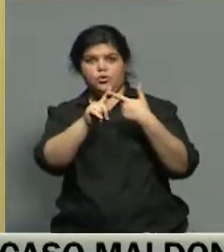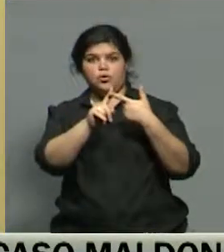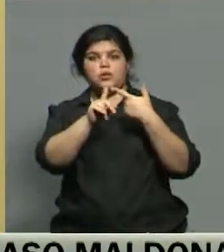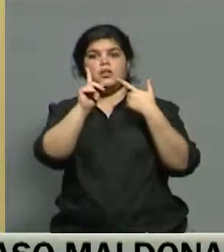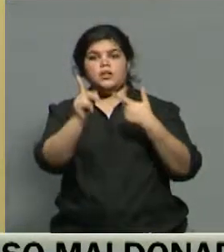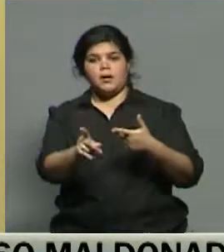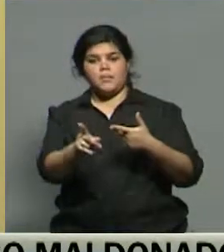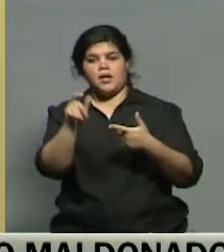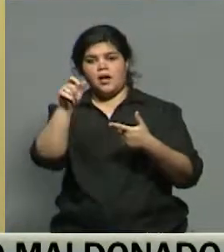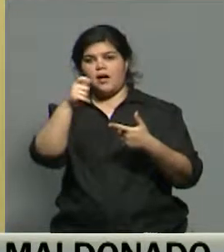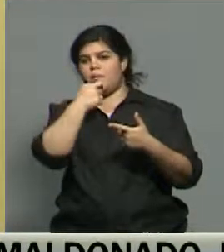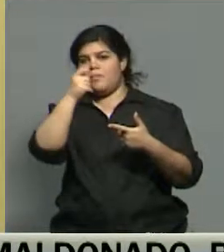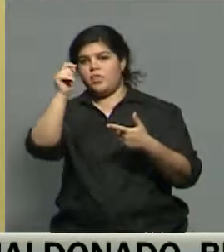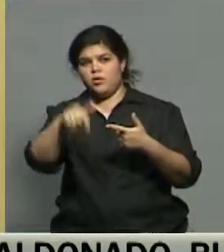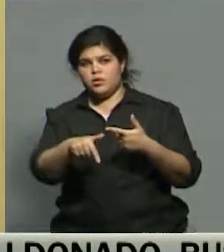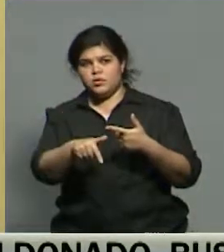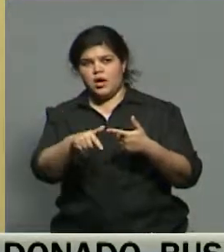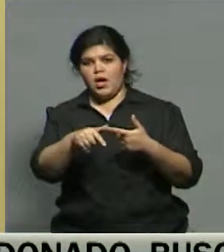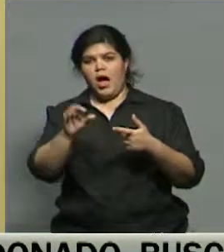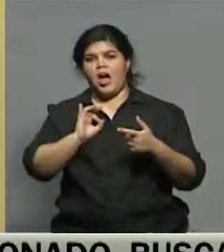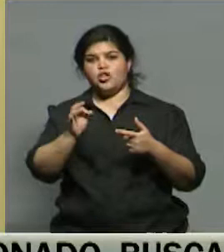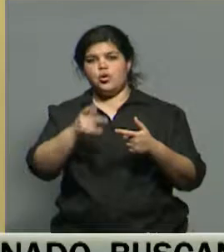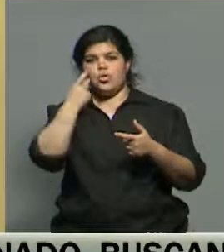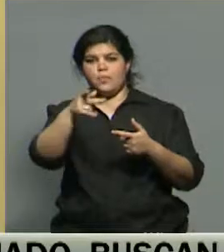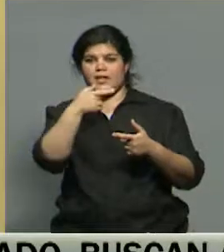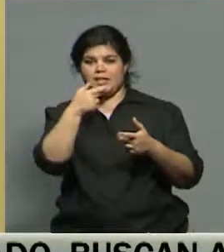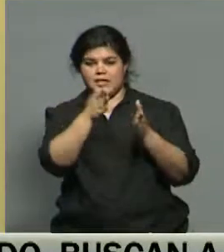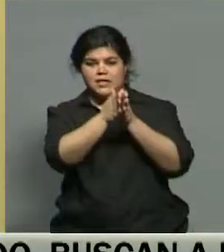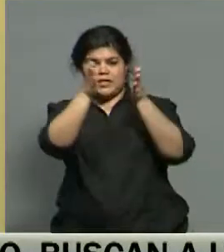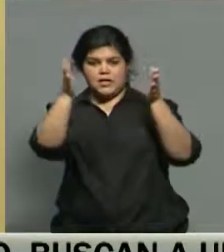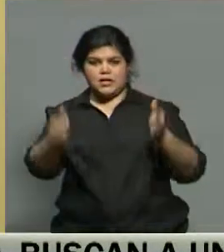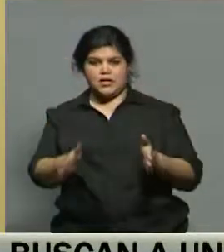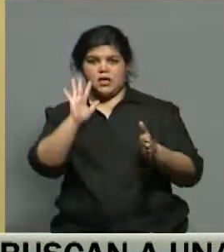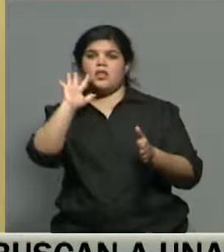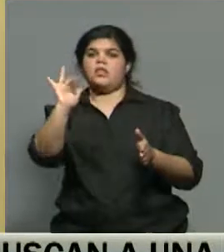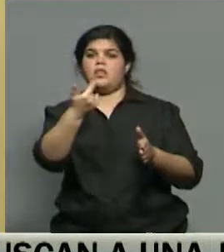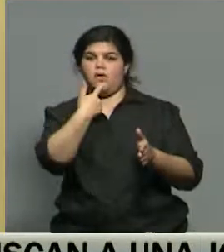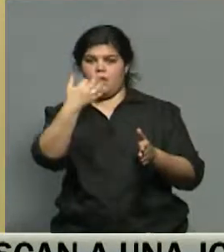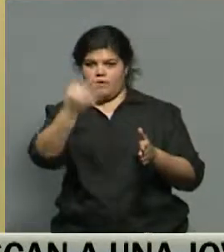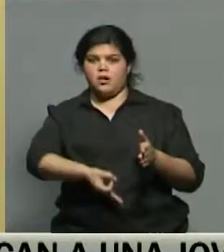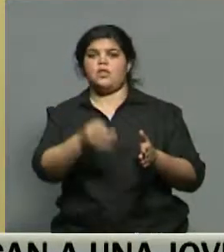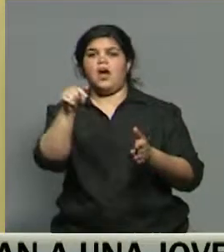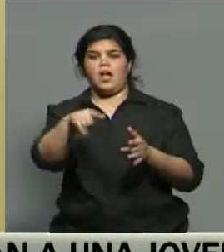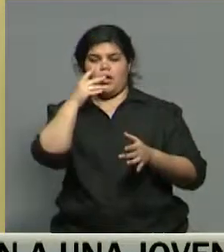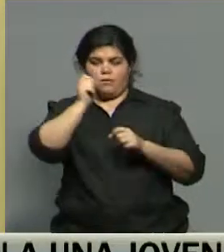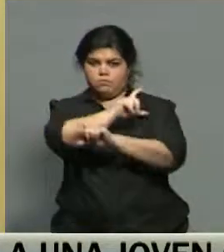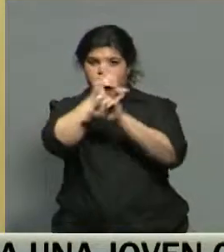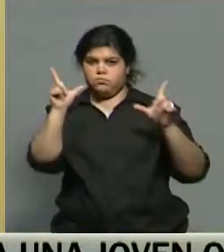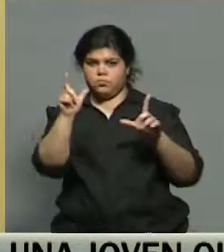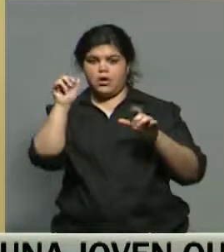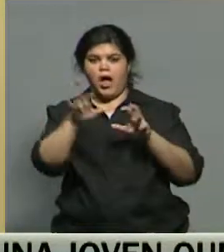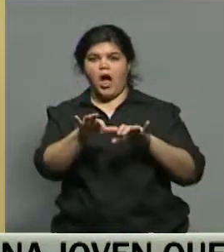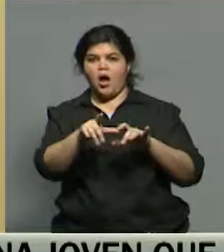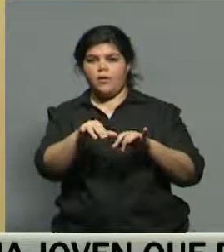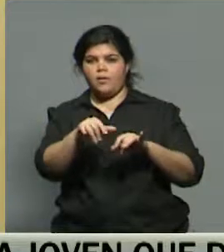casos de bullying que se han dado a conocer en el ciclo lectivo 2017, realmente dan muestras de lo alarmante que es esta situación en nuestra provincia.